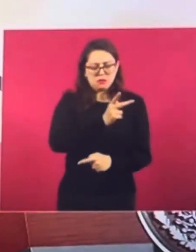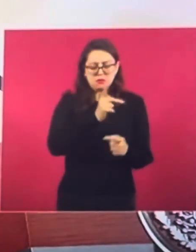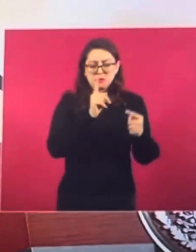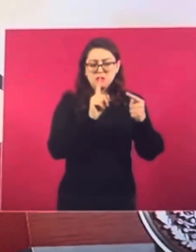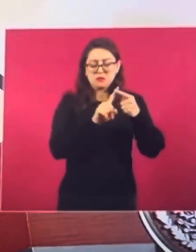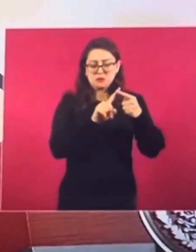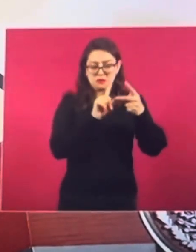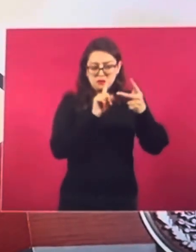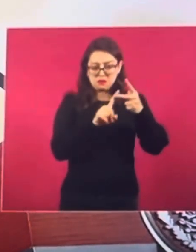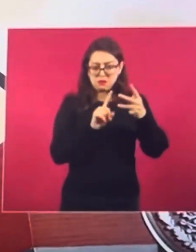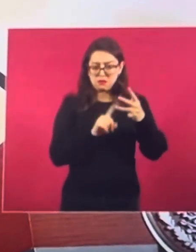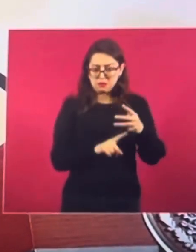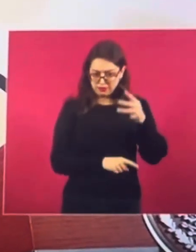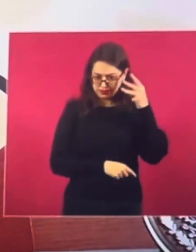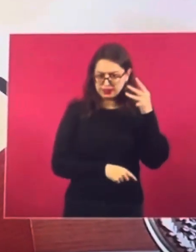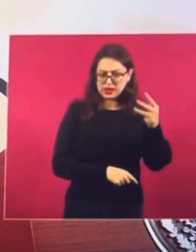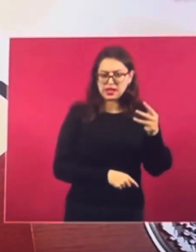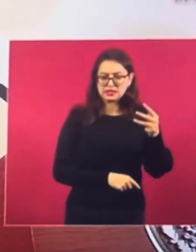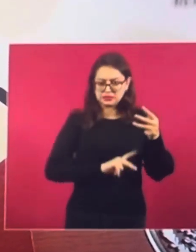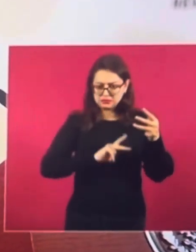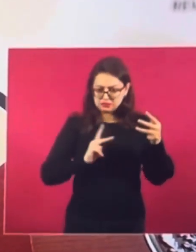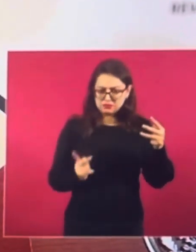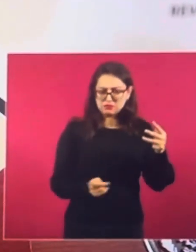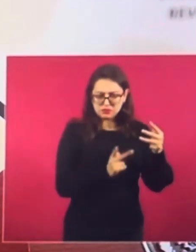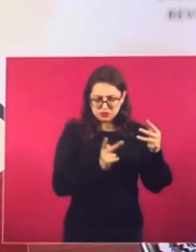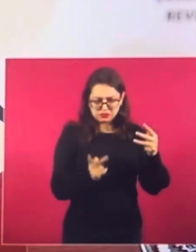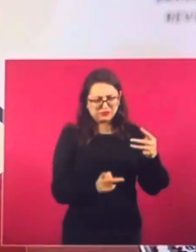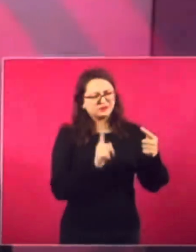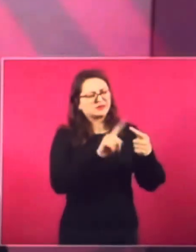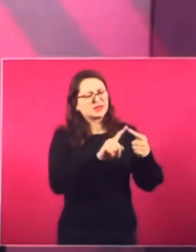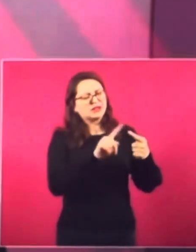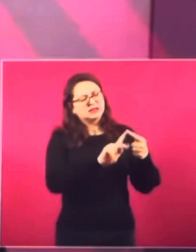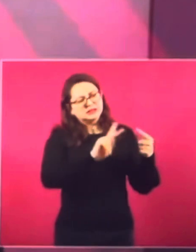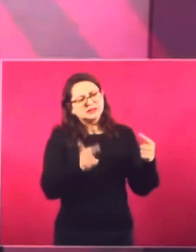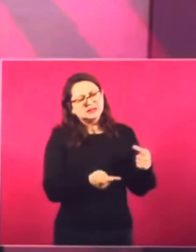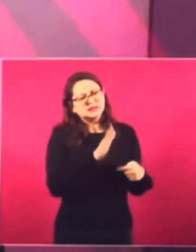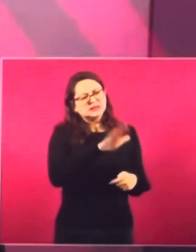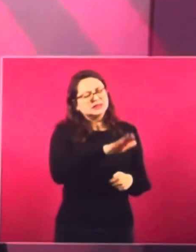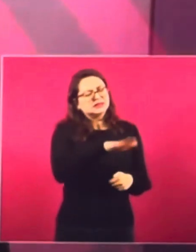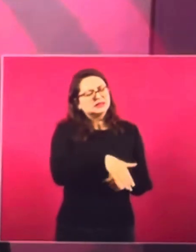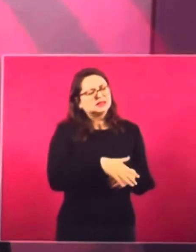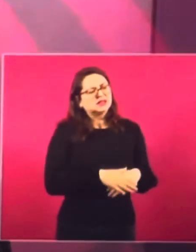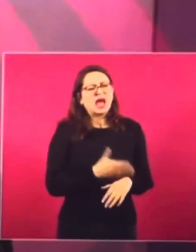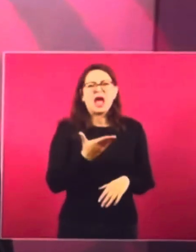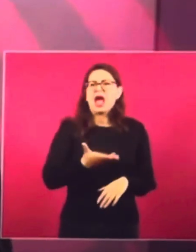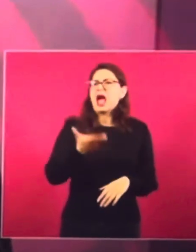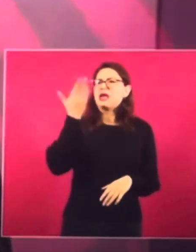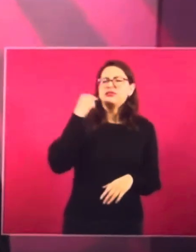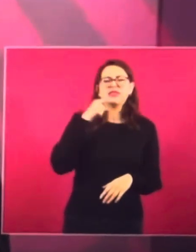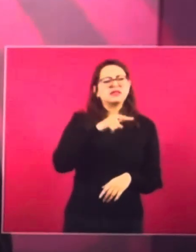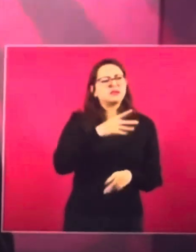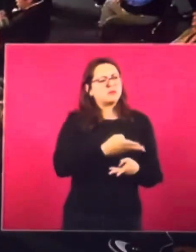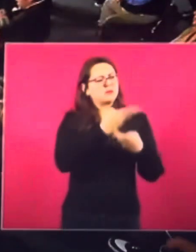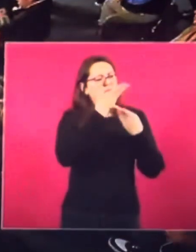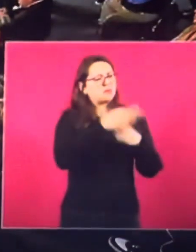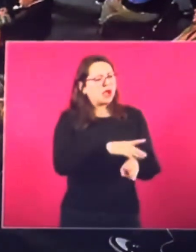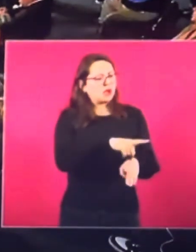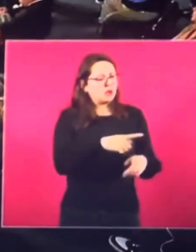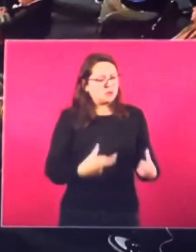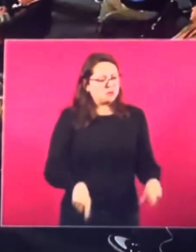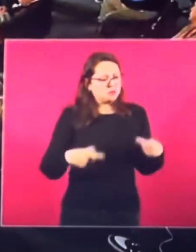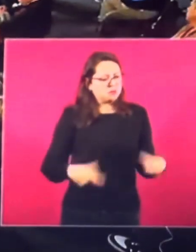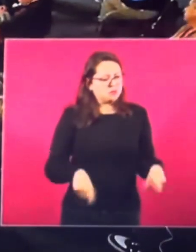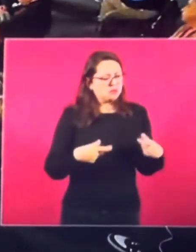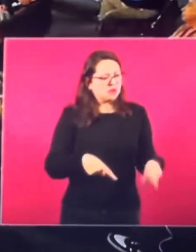Una, ¿por qué convirtió las deudas privadas, unos cuantos,